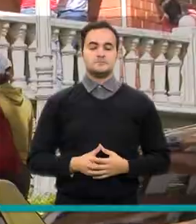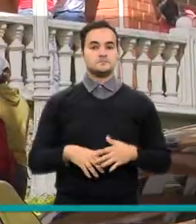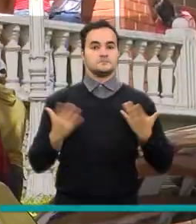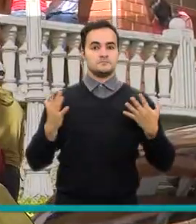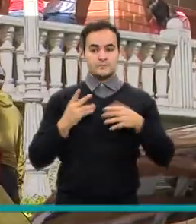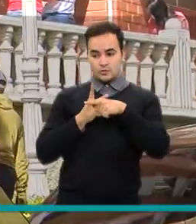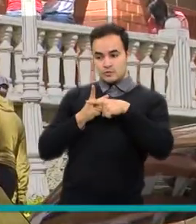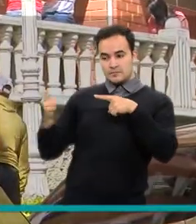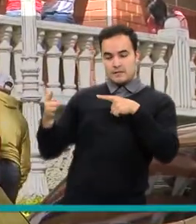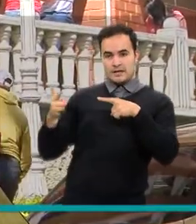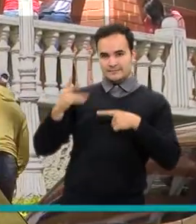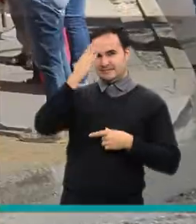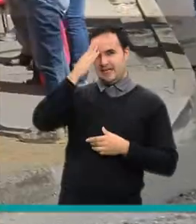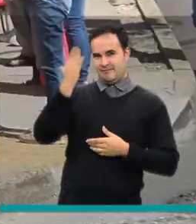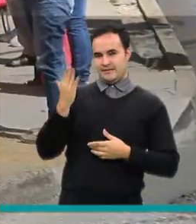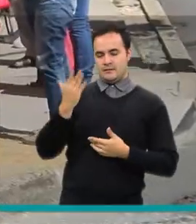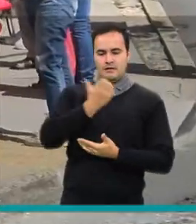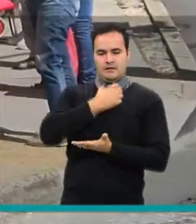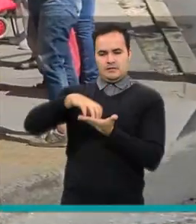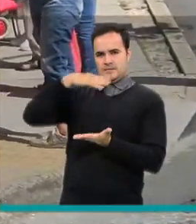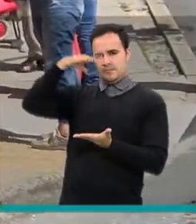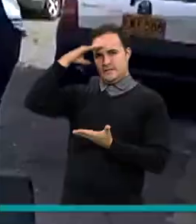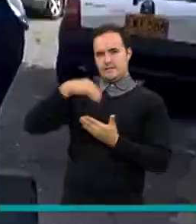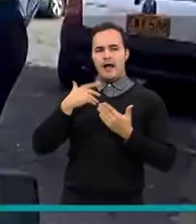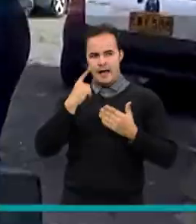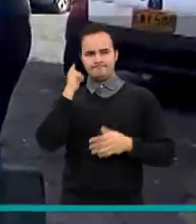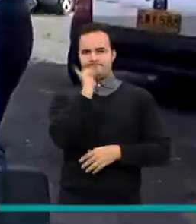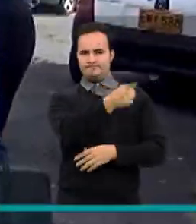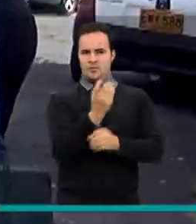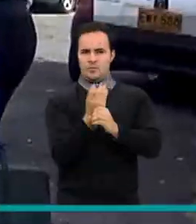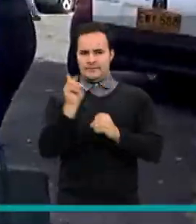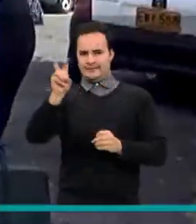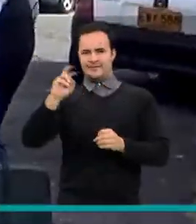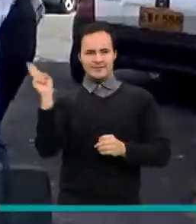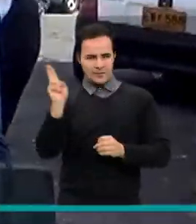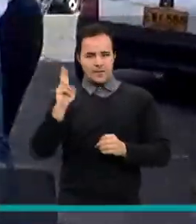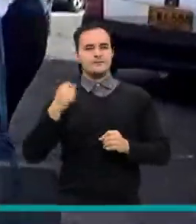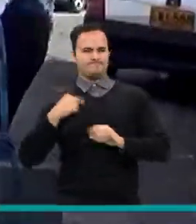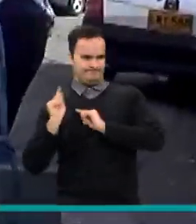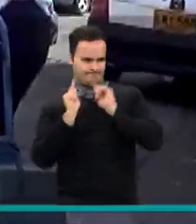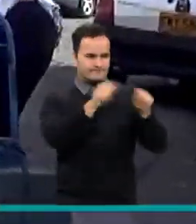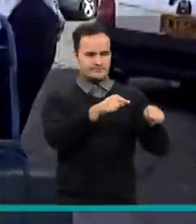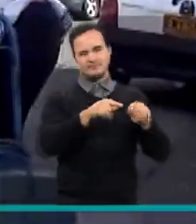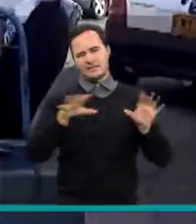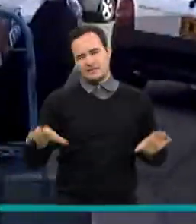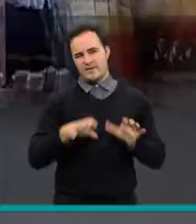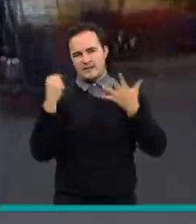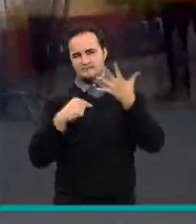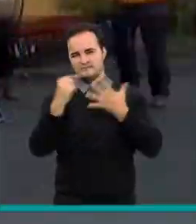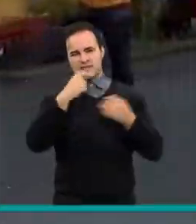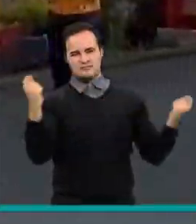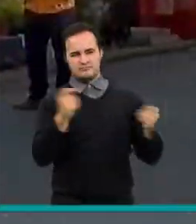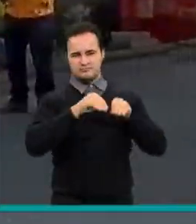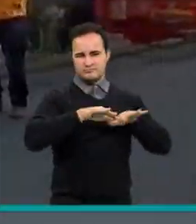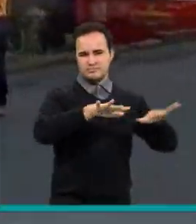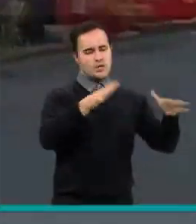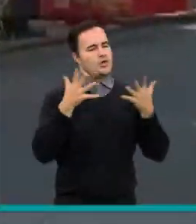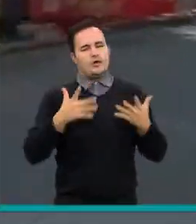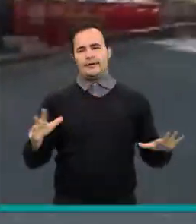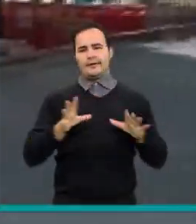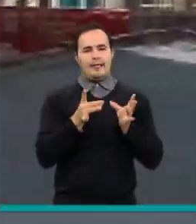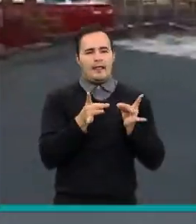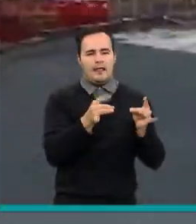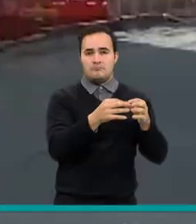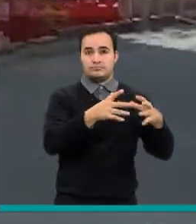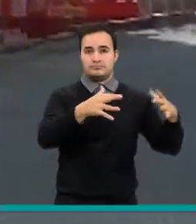Durante dos semanas, la Alcaldía de Medellín visitará la Comuna 7, Robledo, con varias actividades, con el objetivo de mitigar la